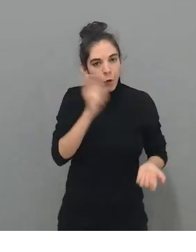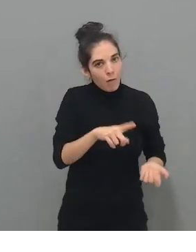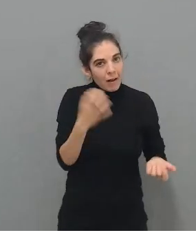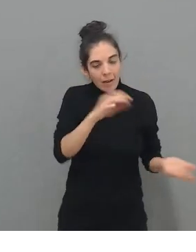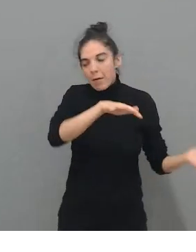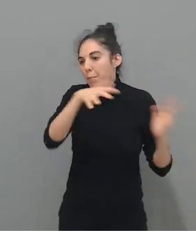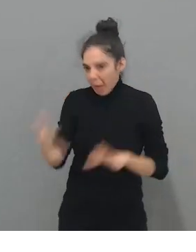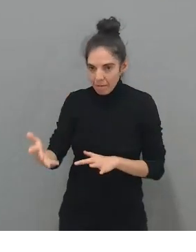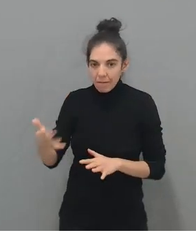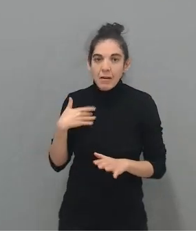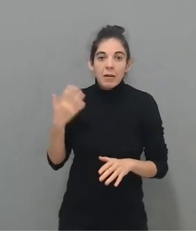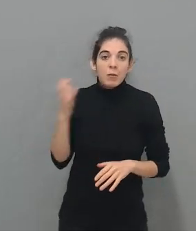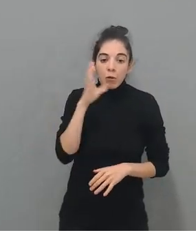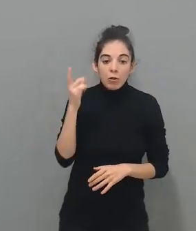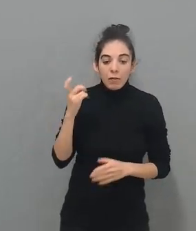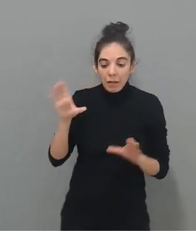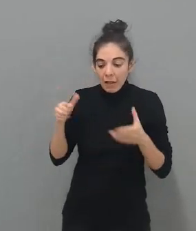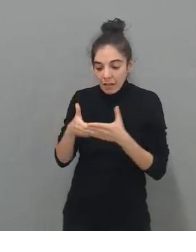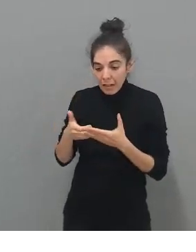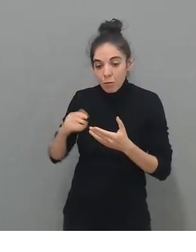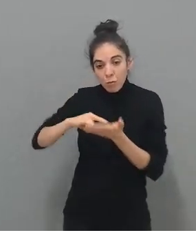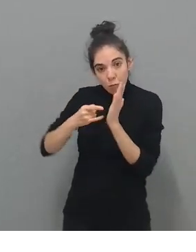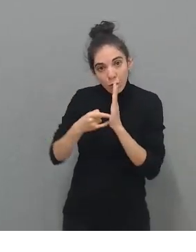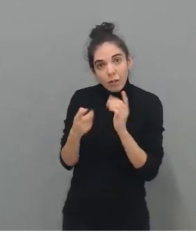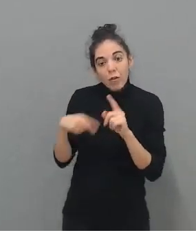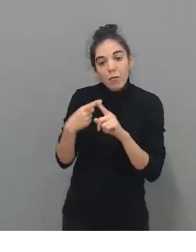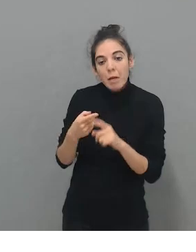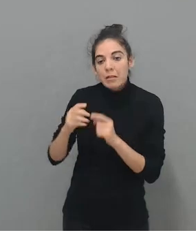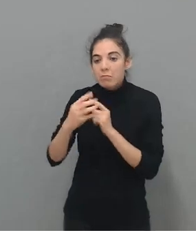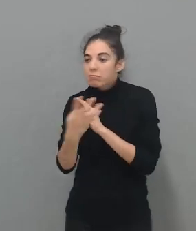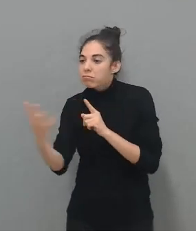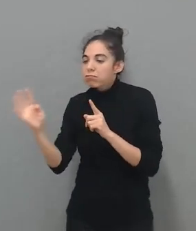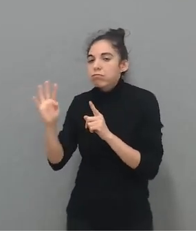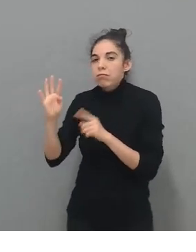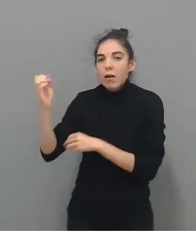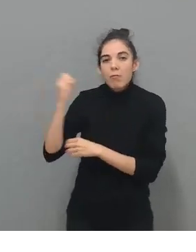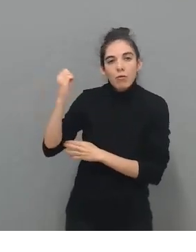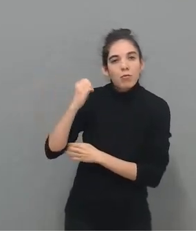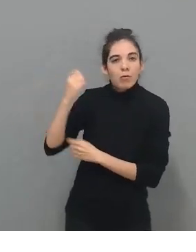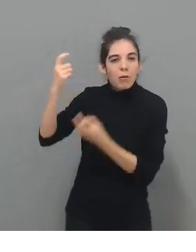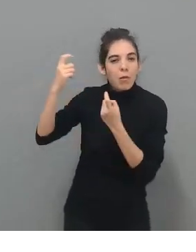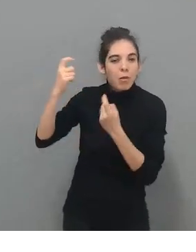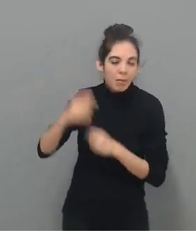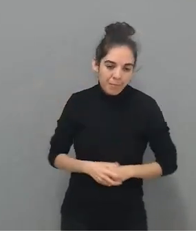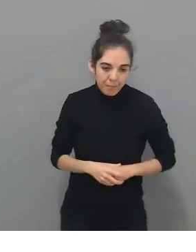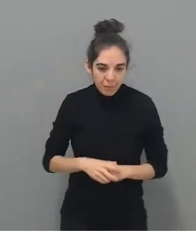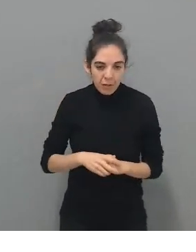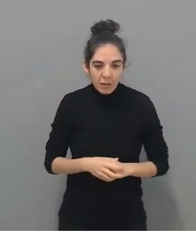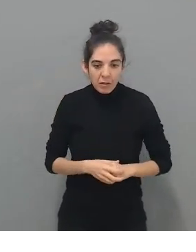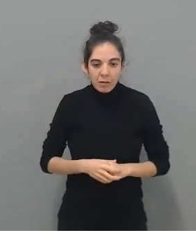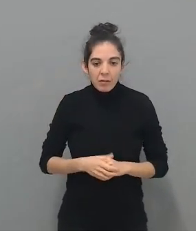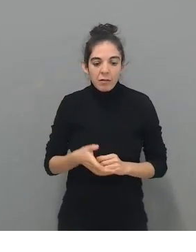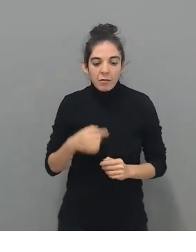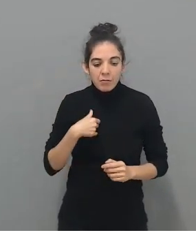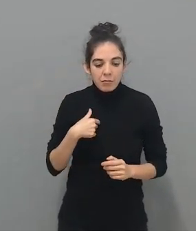del proyecto como mentores o personas que rodean y nos van orientando. Para mí fue fundamental